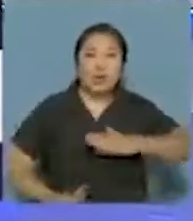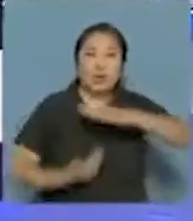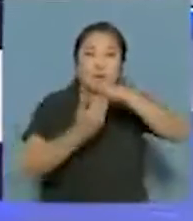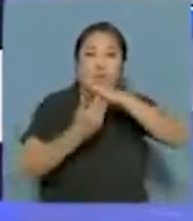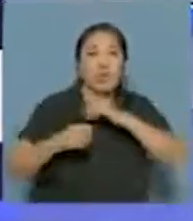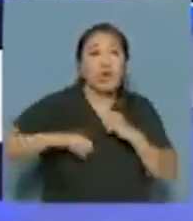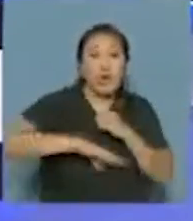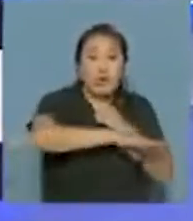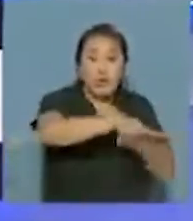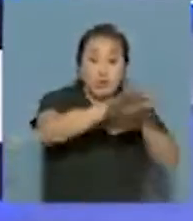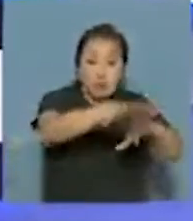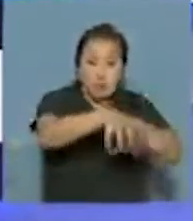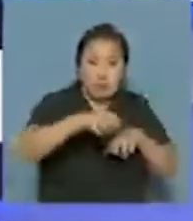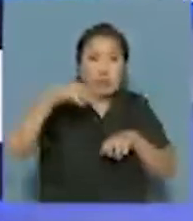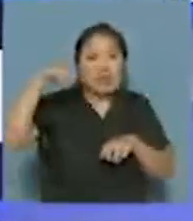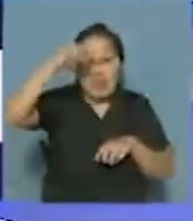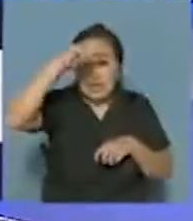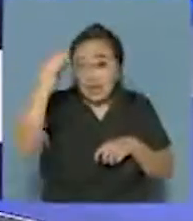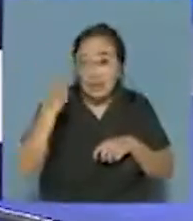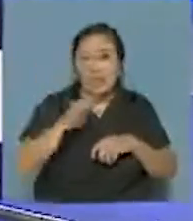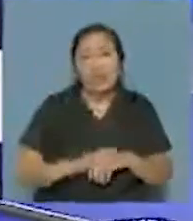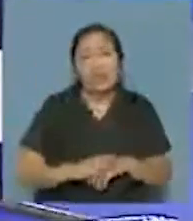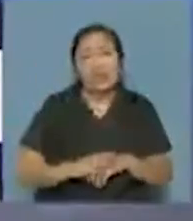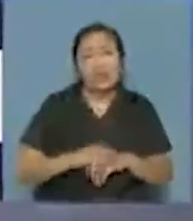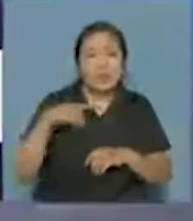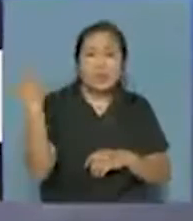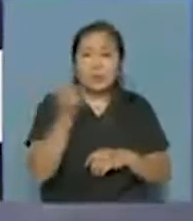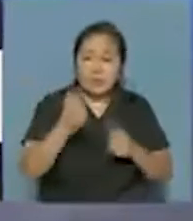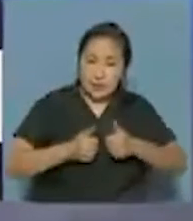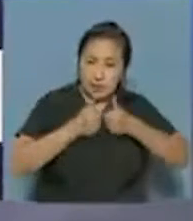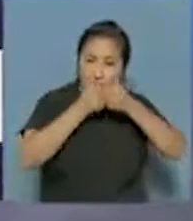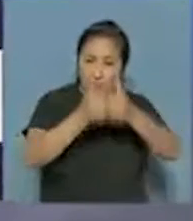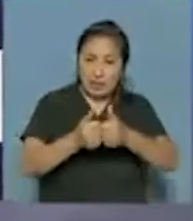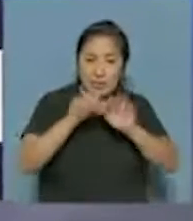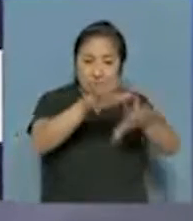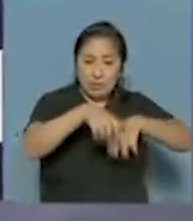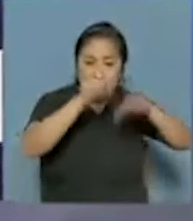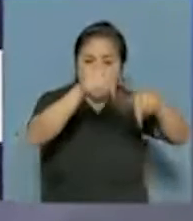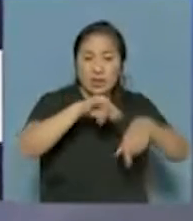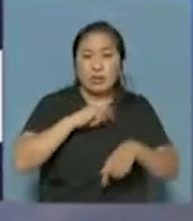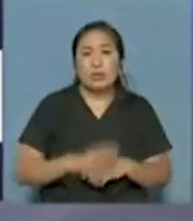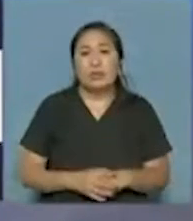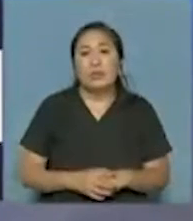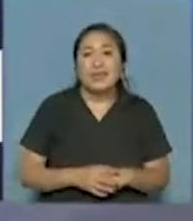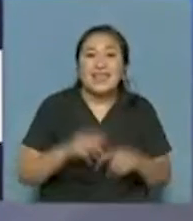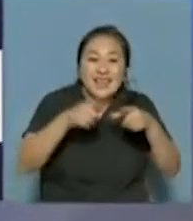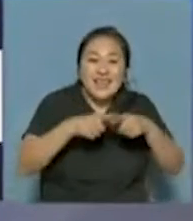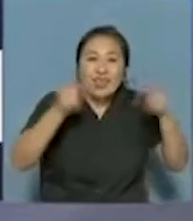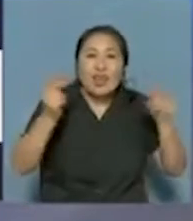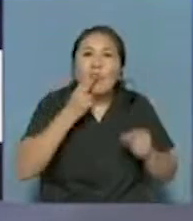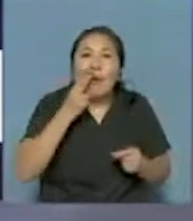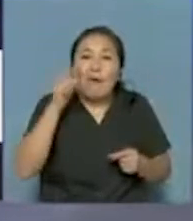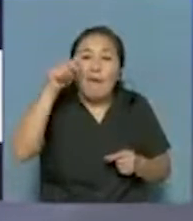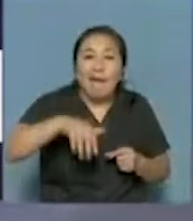de agricultura de la nación. Y una manera de apoyar la producción jujeña tan importante, ¿no? En este caso, la producción de tabaco de Argentina,